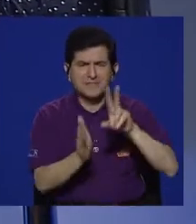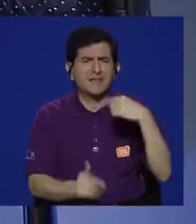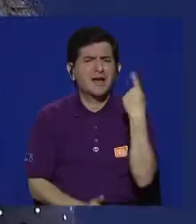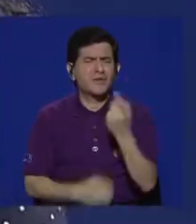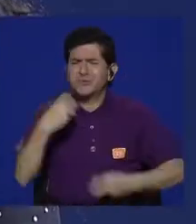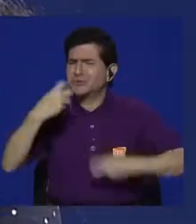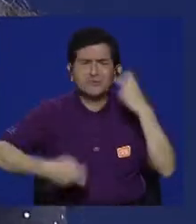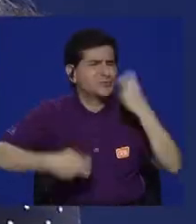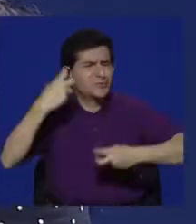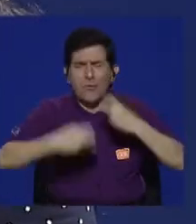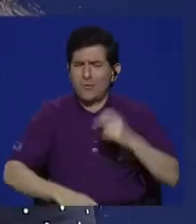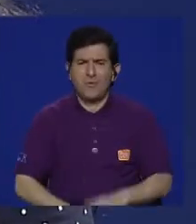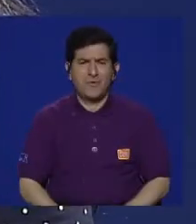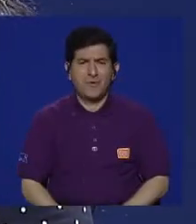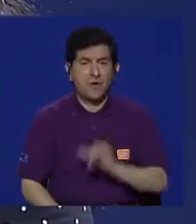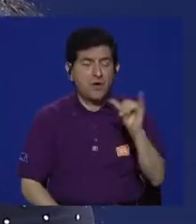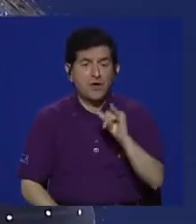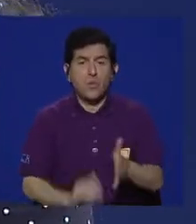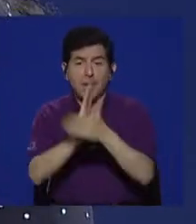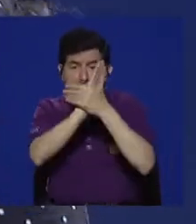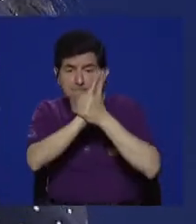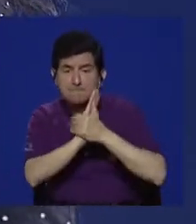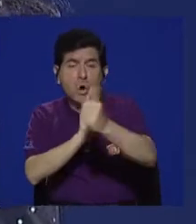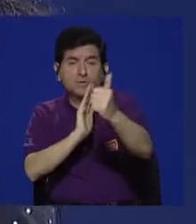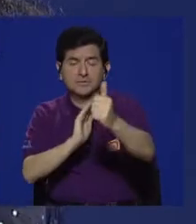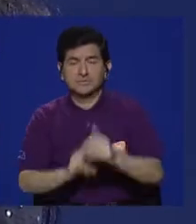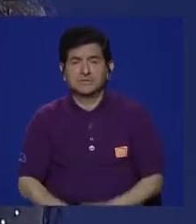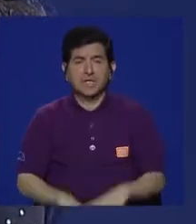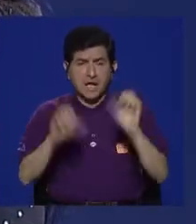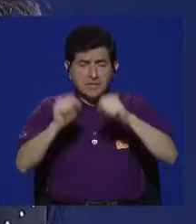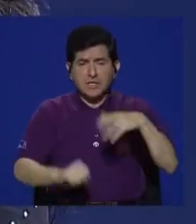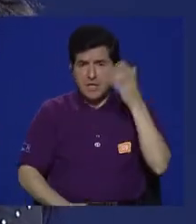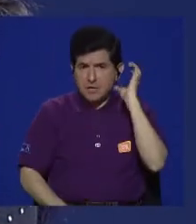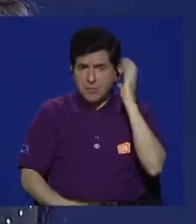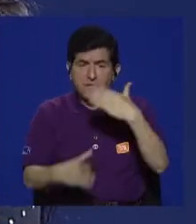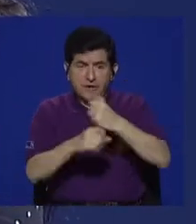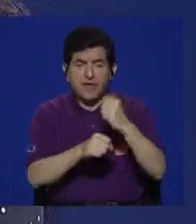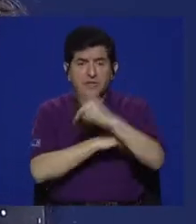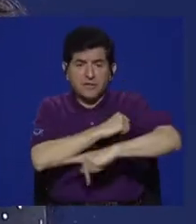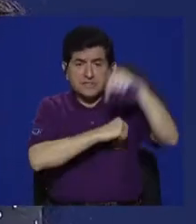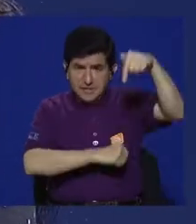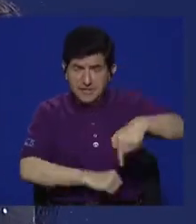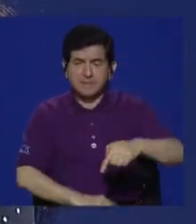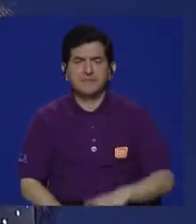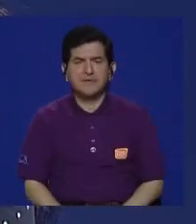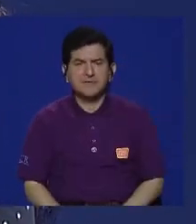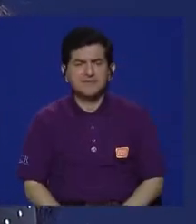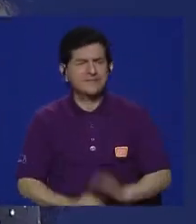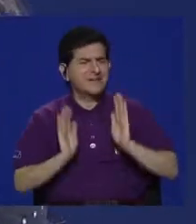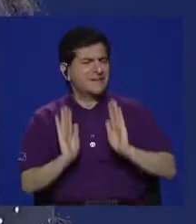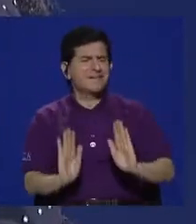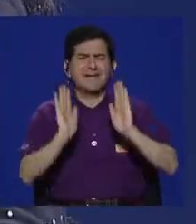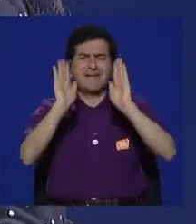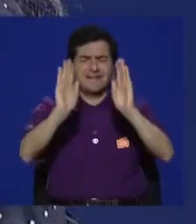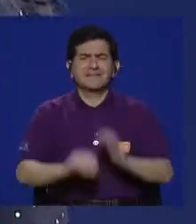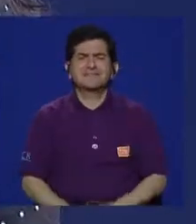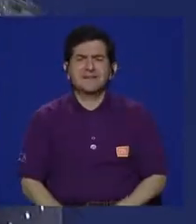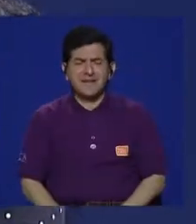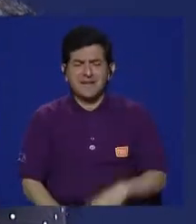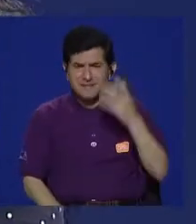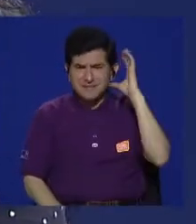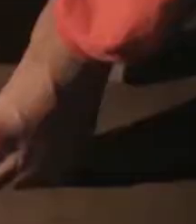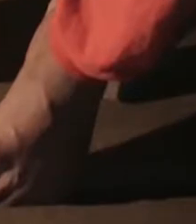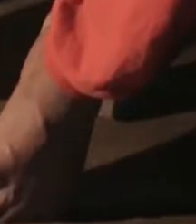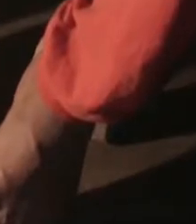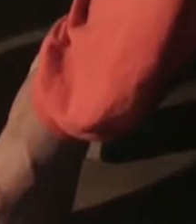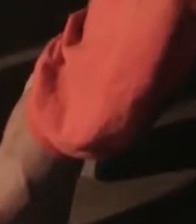documental, no solo de la problemática, sino de las potencialidades de hacer radio que tenemos como país, de las magníficas